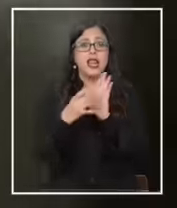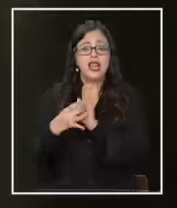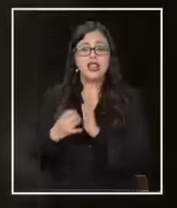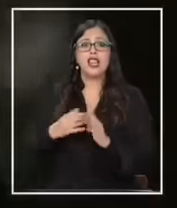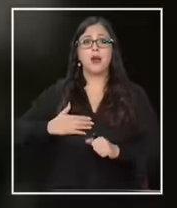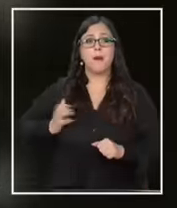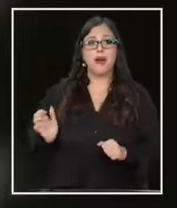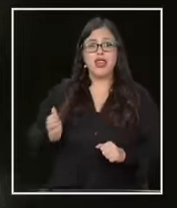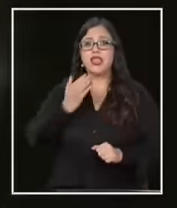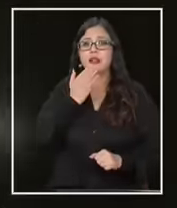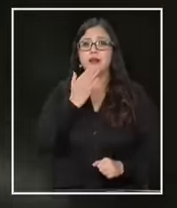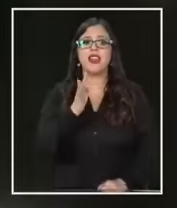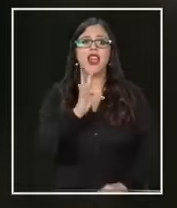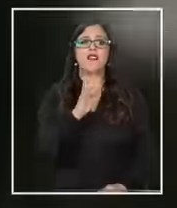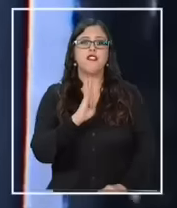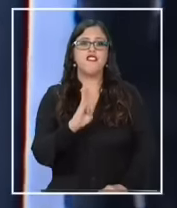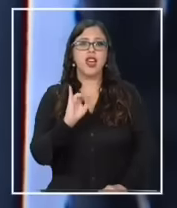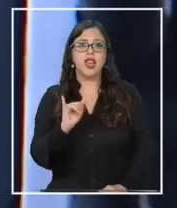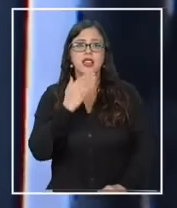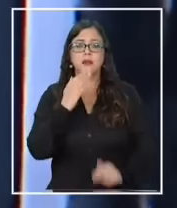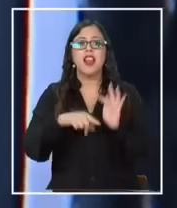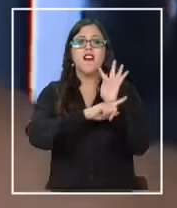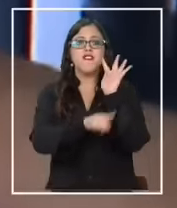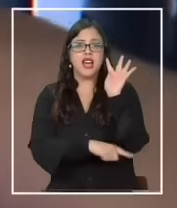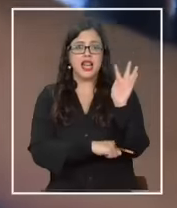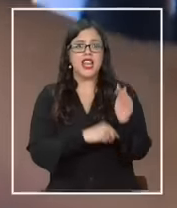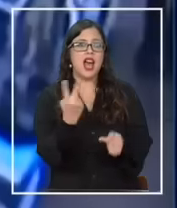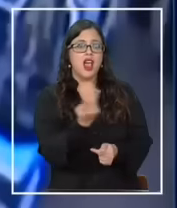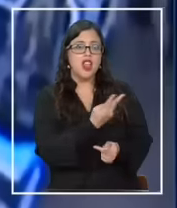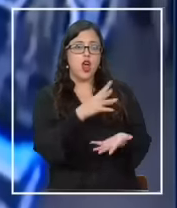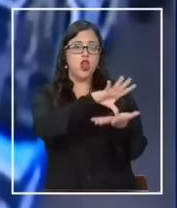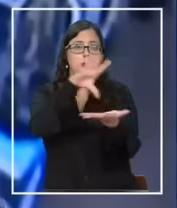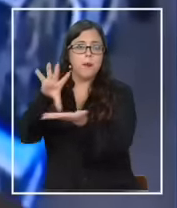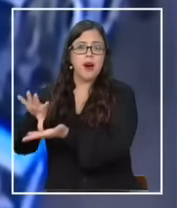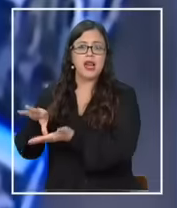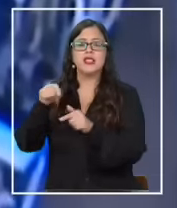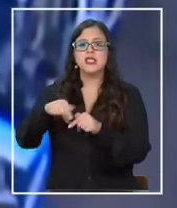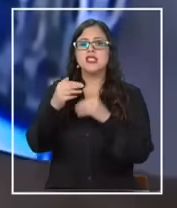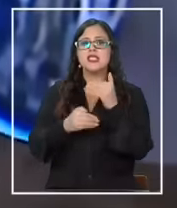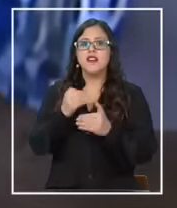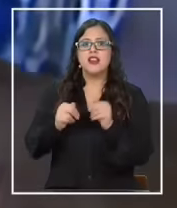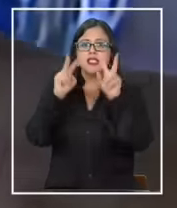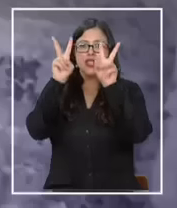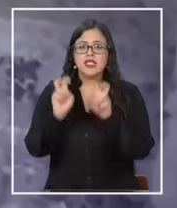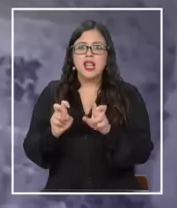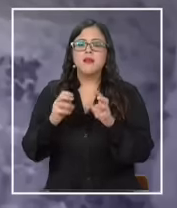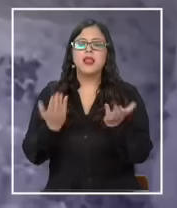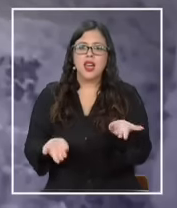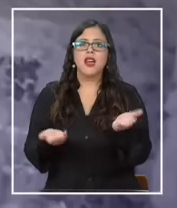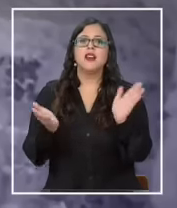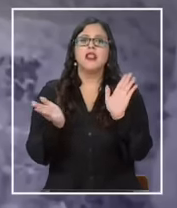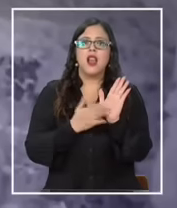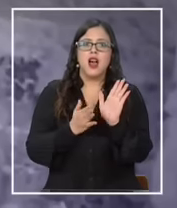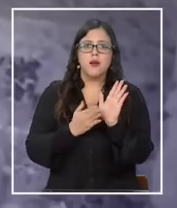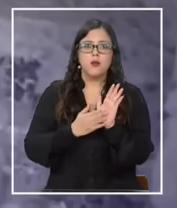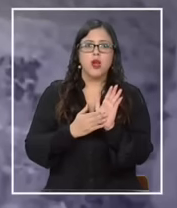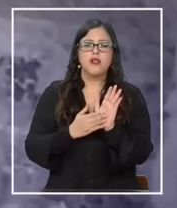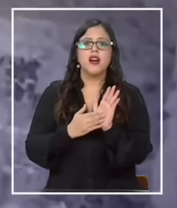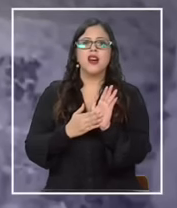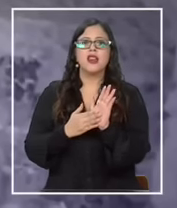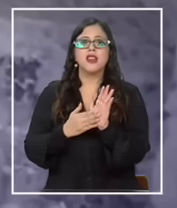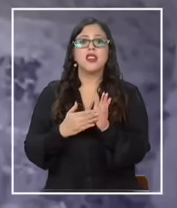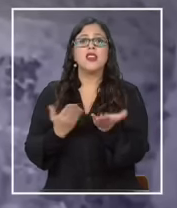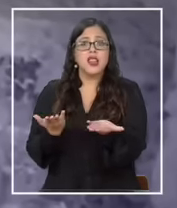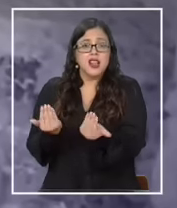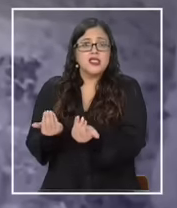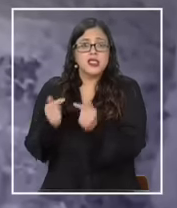la PDI y el FBI y en las fiscalías de ambos países y que se avanza en materia de los antecedentes solicitados por el gobierno